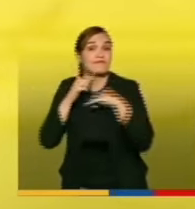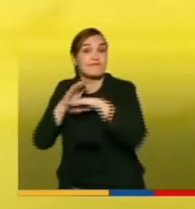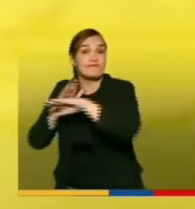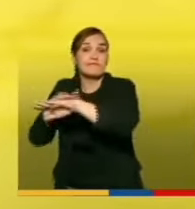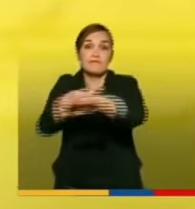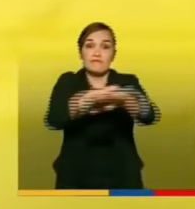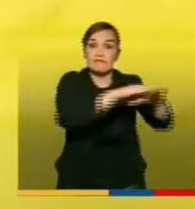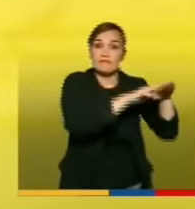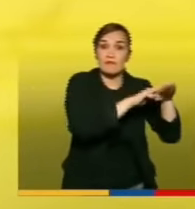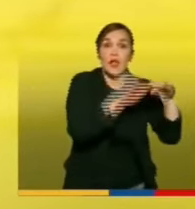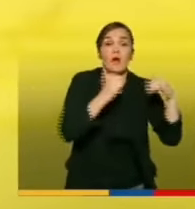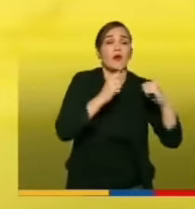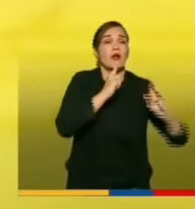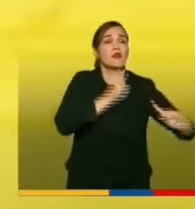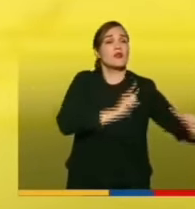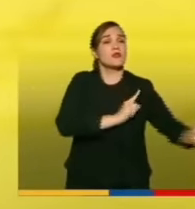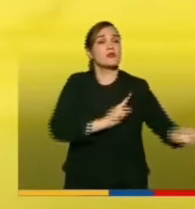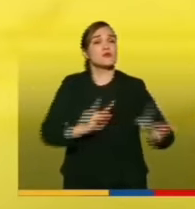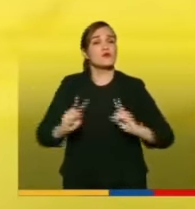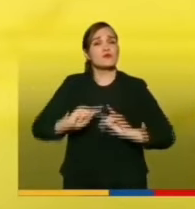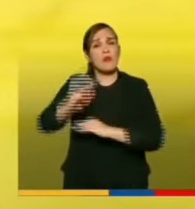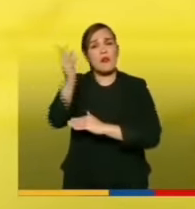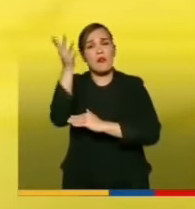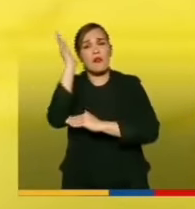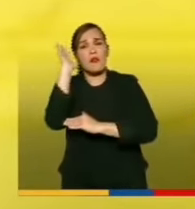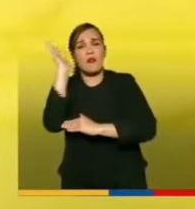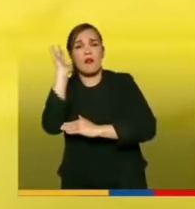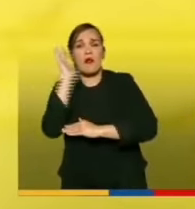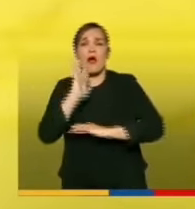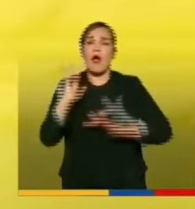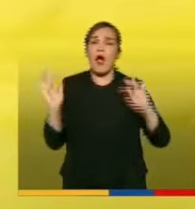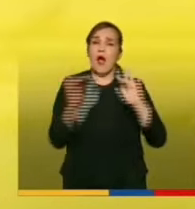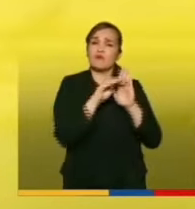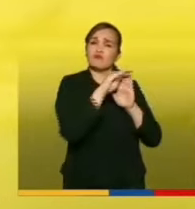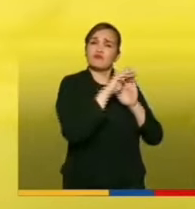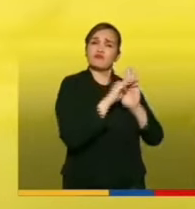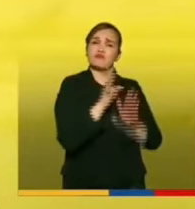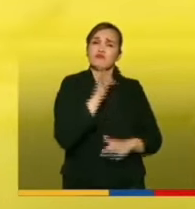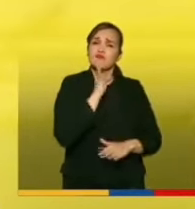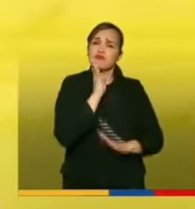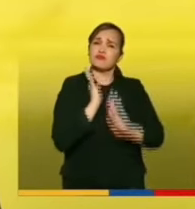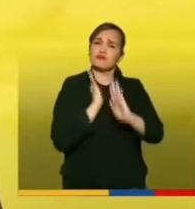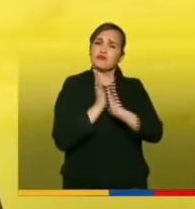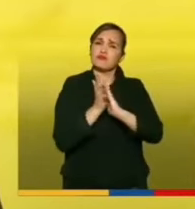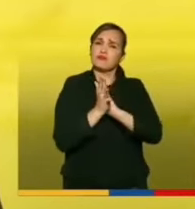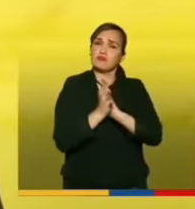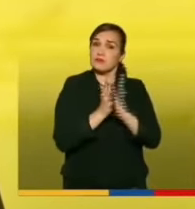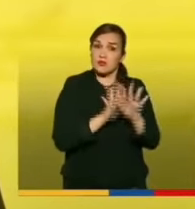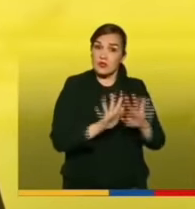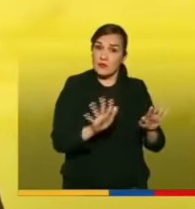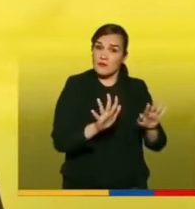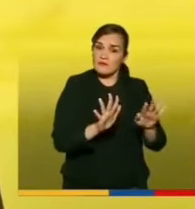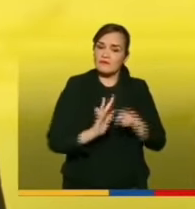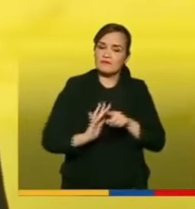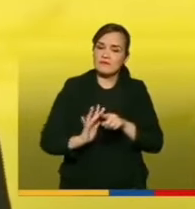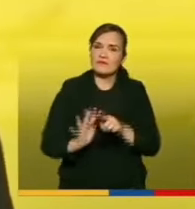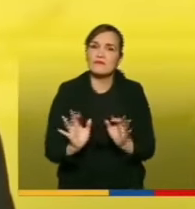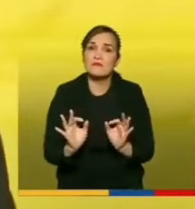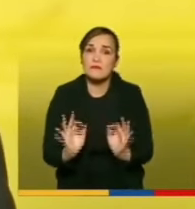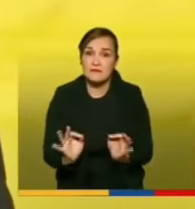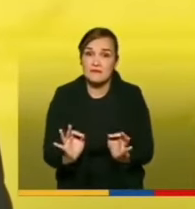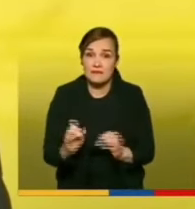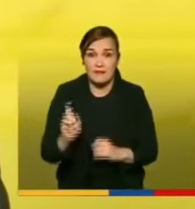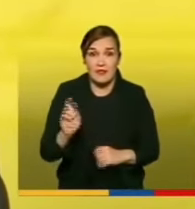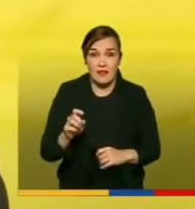quedemos solo en los discursos protocolarios. Aquí, ya quienes llevamos